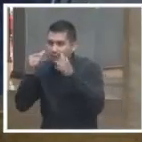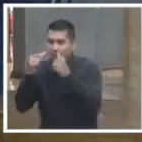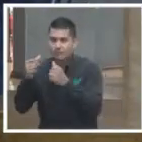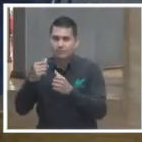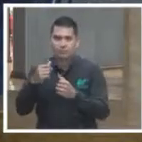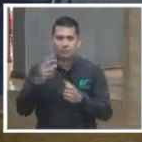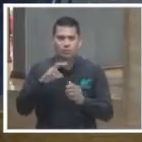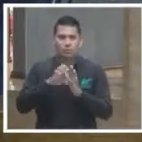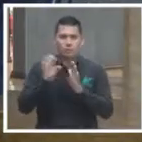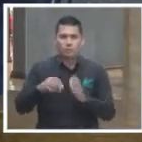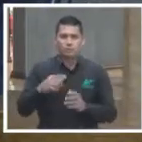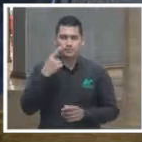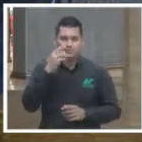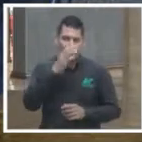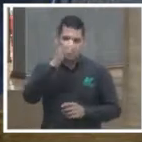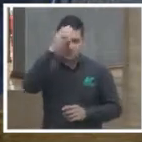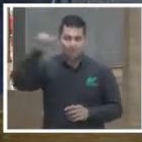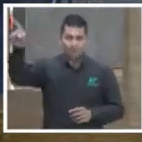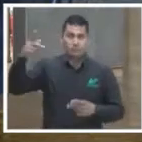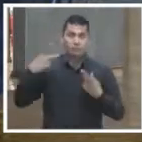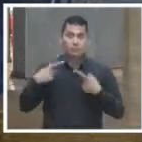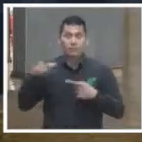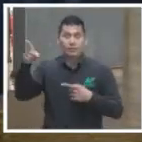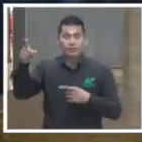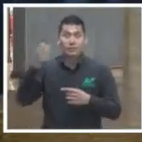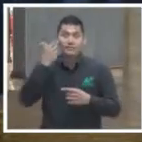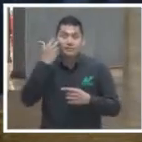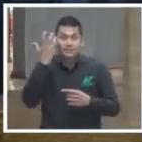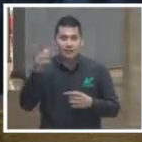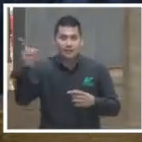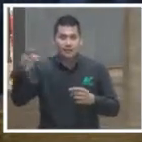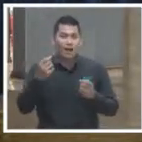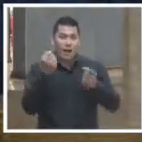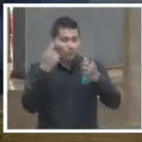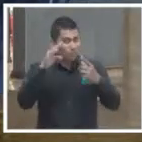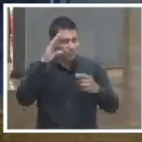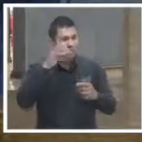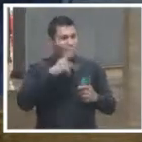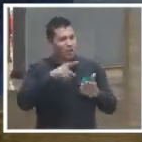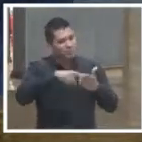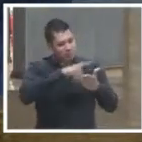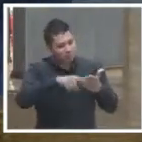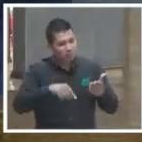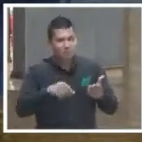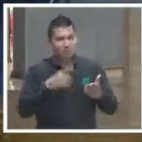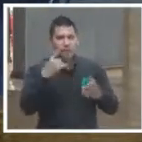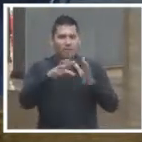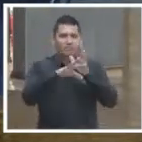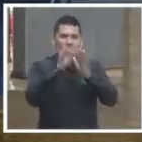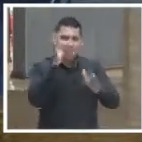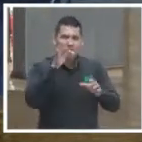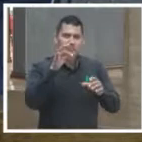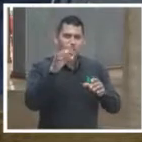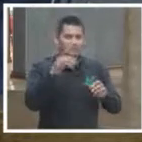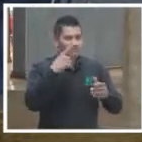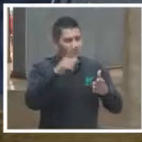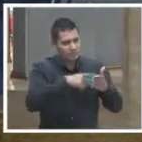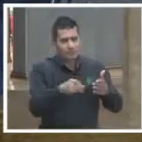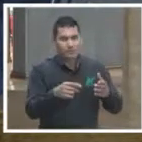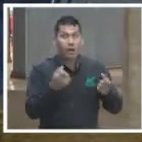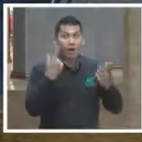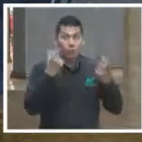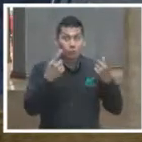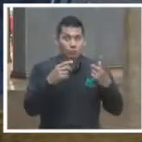la esperanza de que se anule la elección y otros obviamente de que no se anule la elección, ahí habría muchos